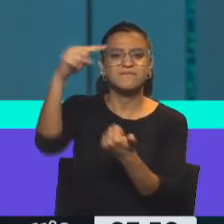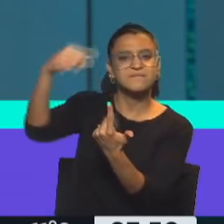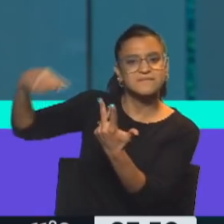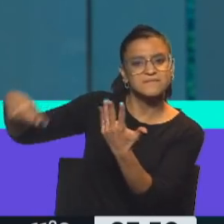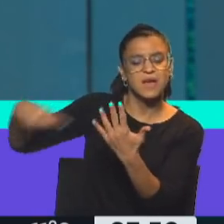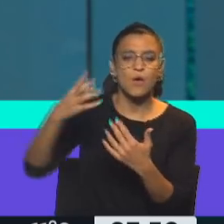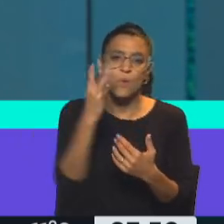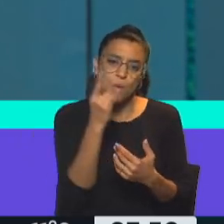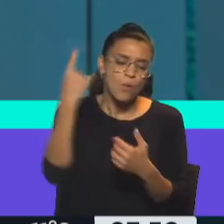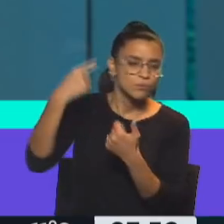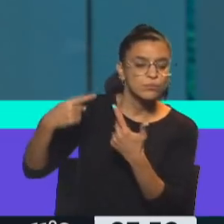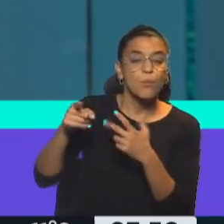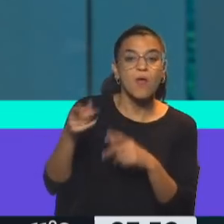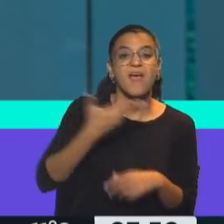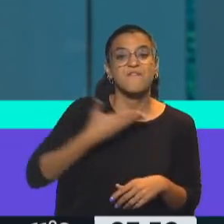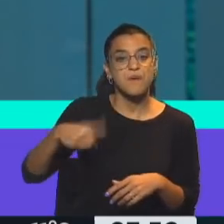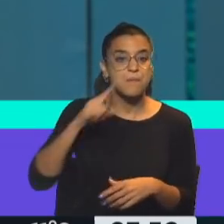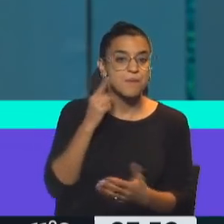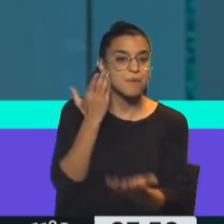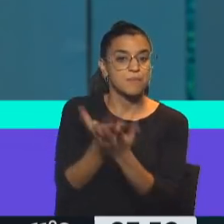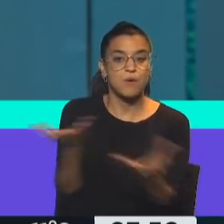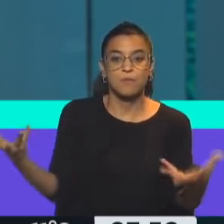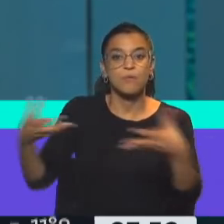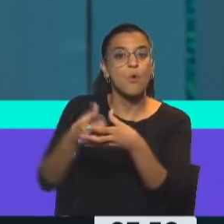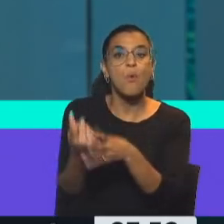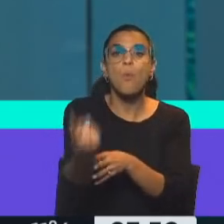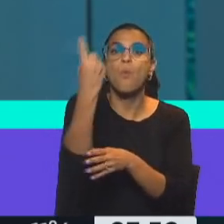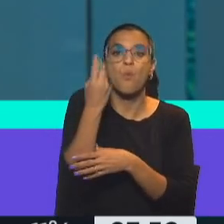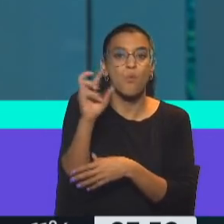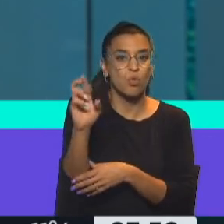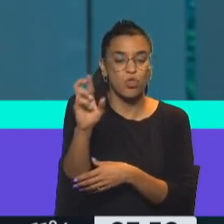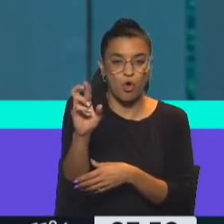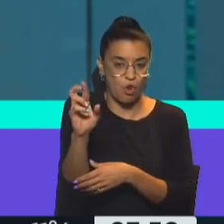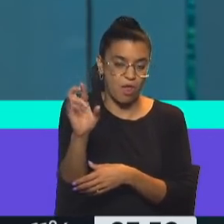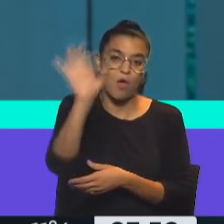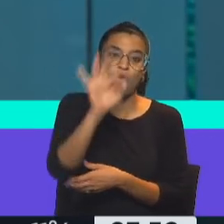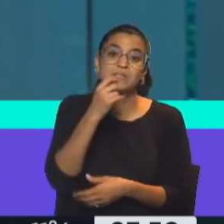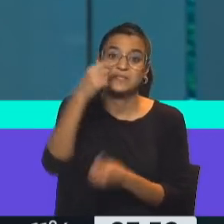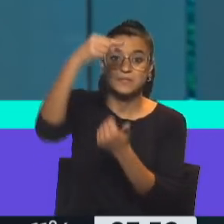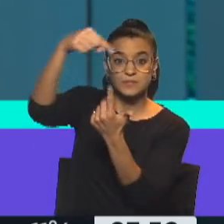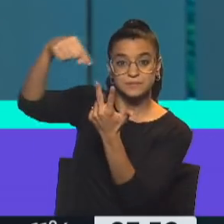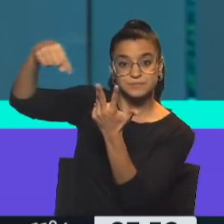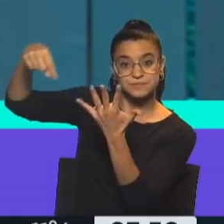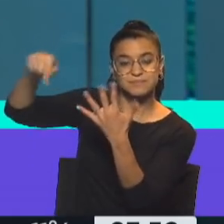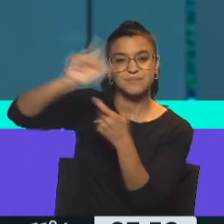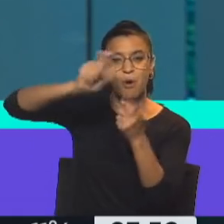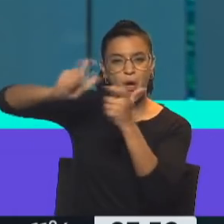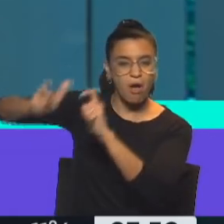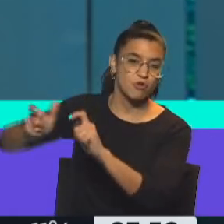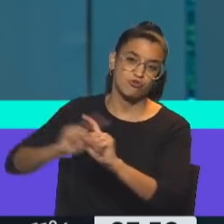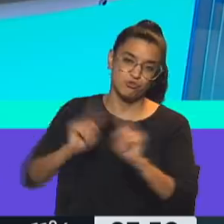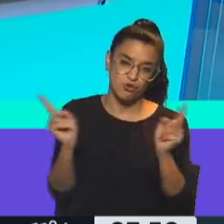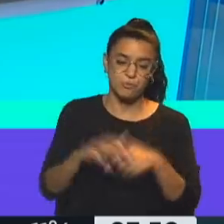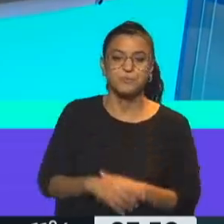paralelos. El FMI te va a pedir confluir a uno solo, o al menos si tenés varios, que no estén tan desparejos.